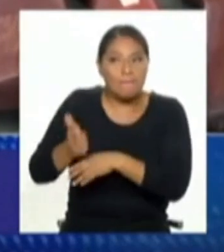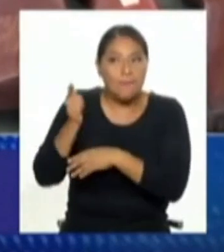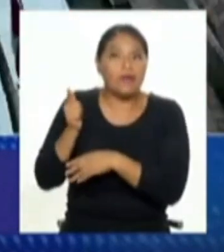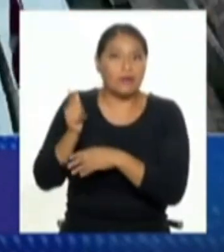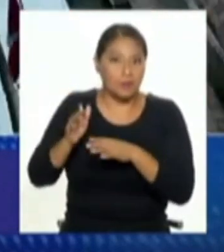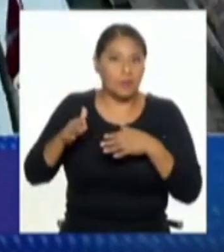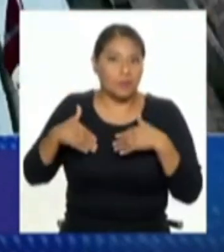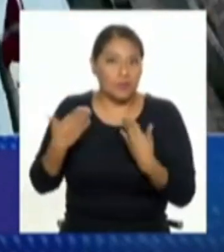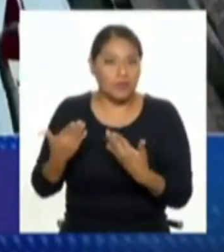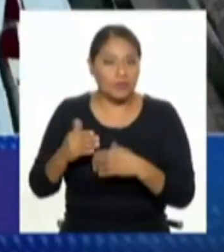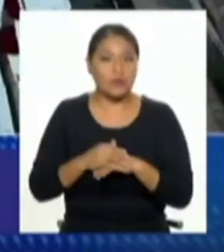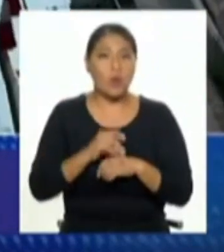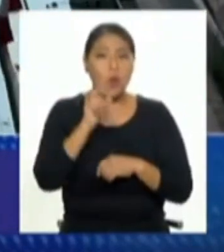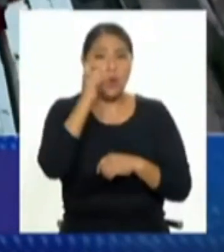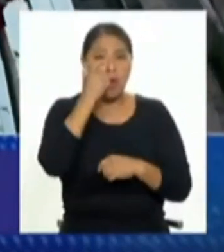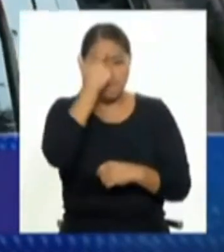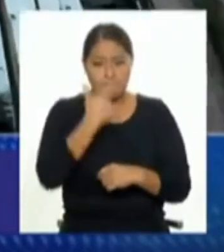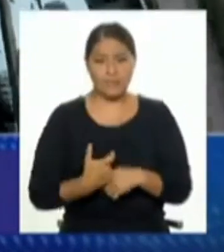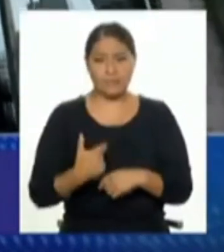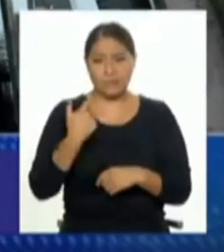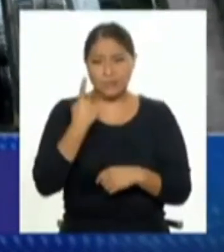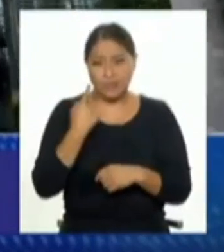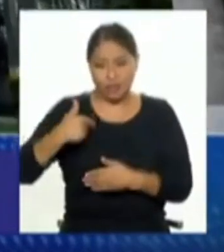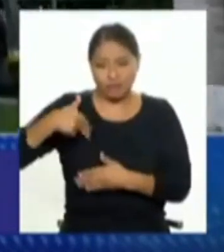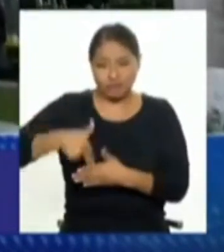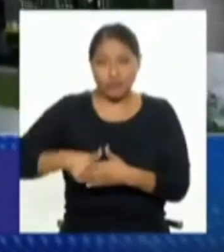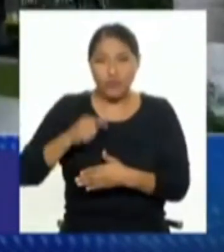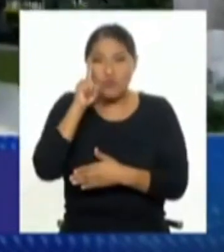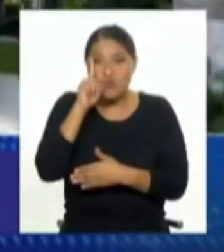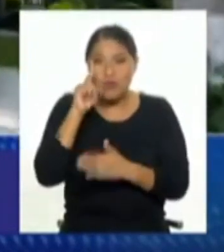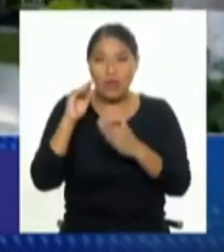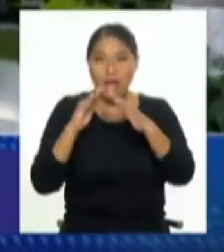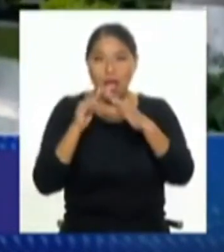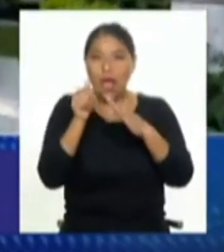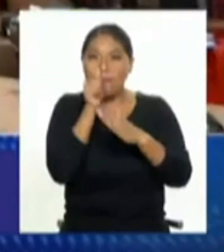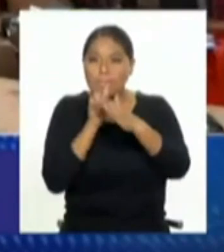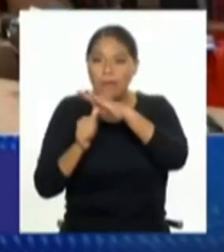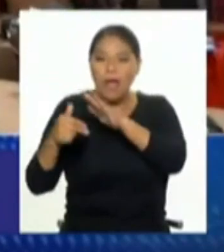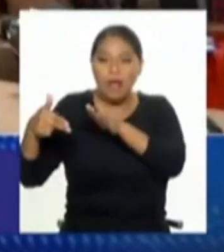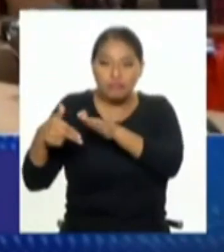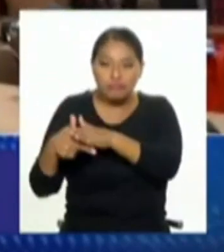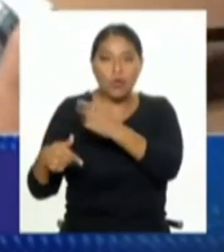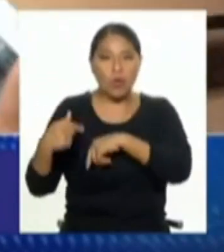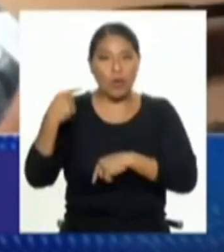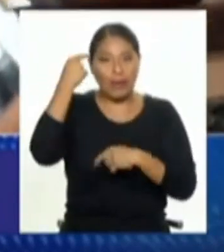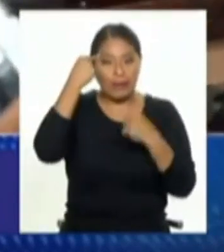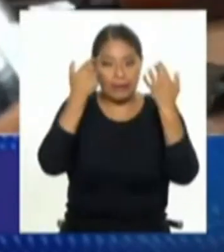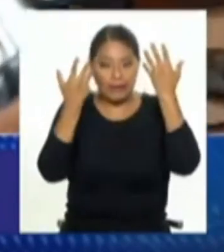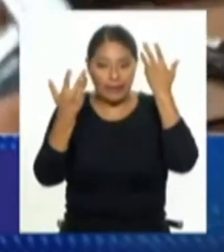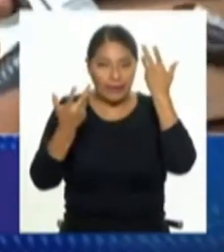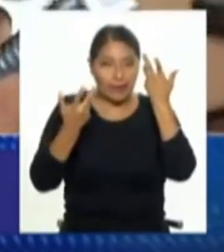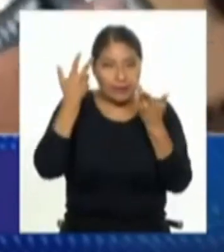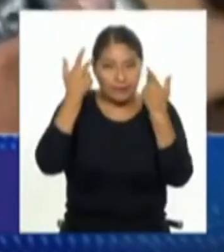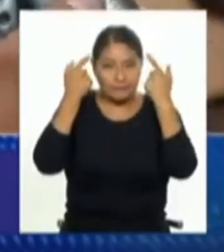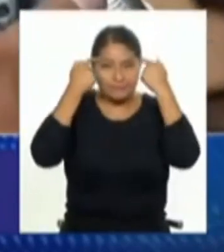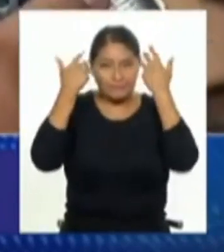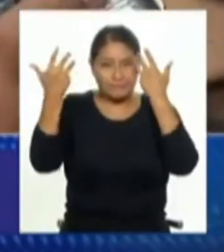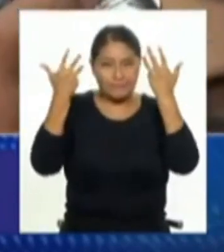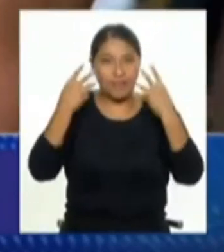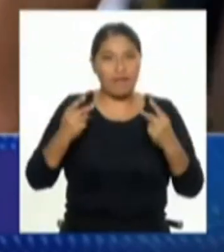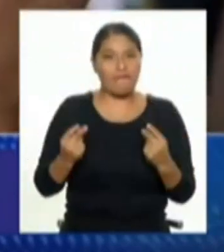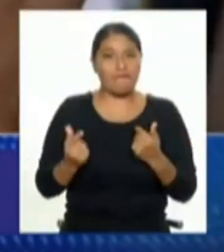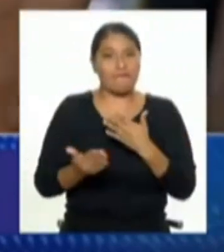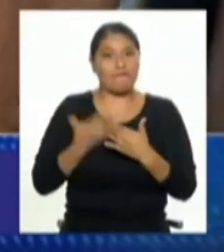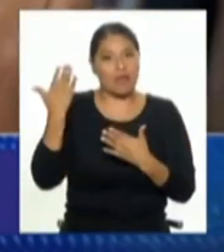Una persona, el solo hecho de tener un arma en casa, aunque esté estable o inestable, puede exponer a mayor